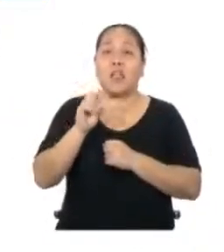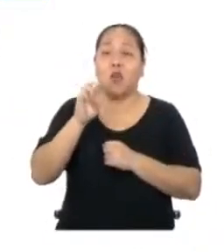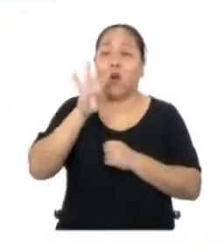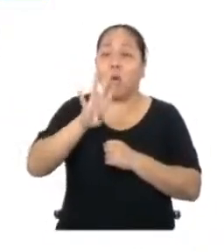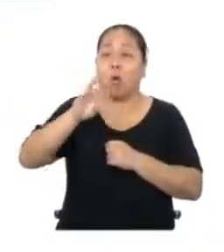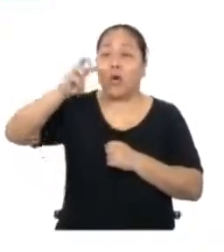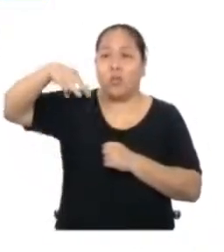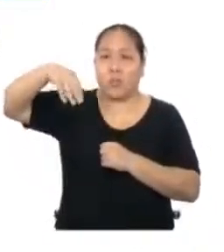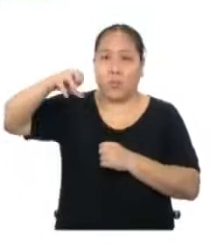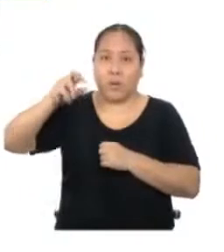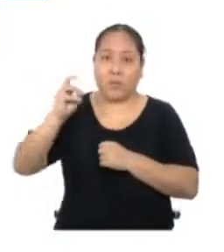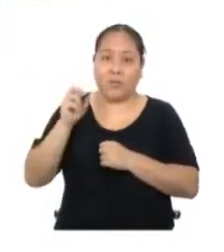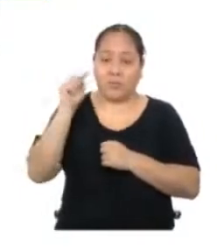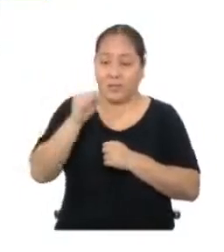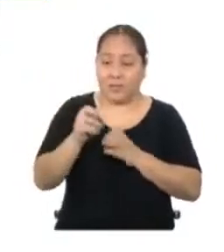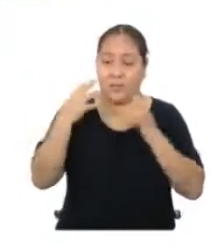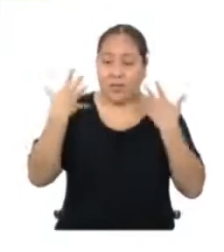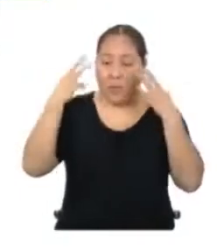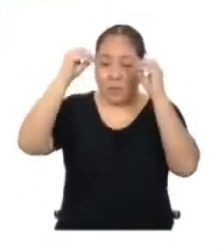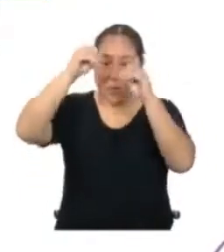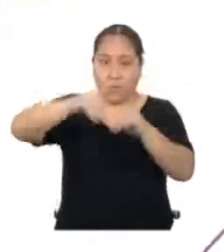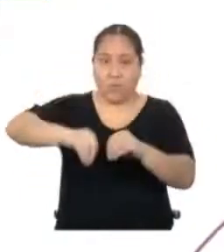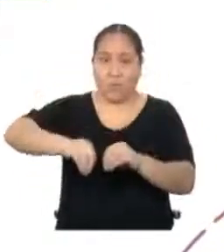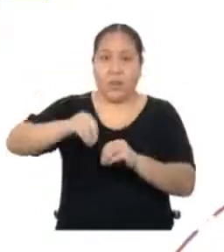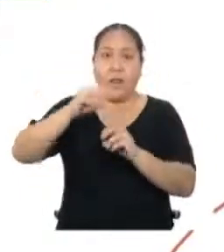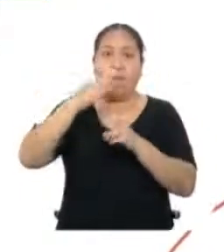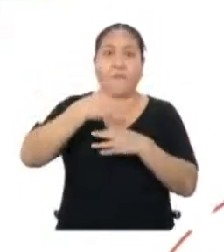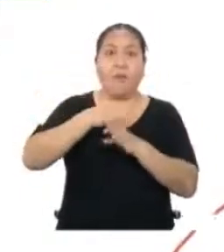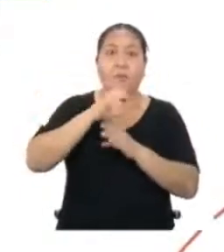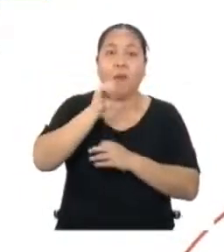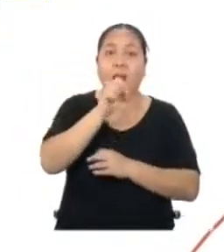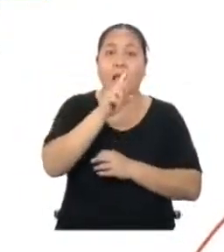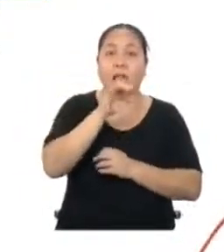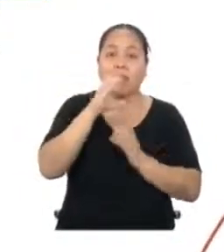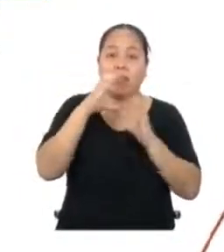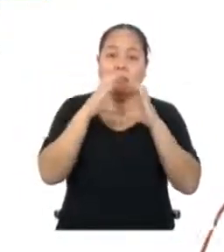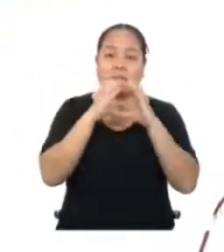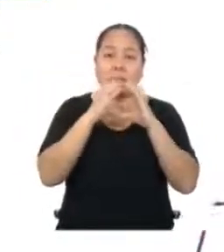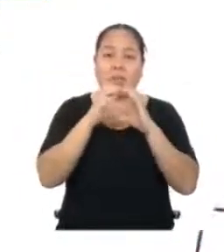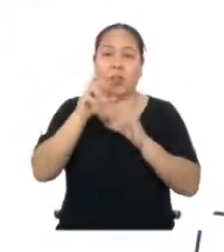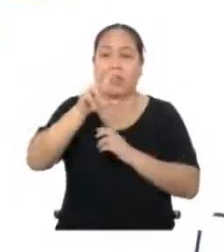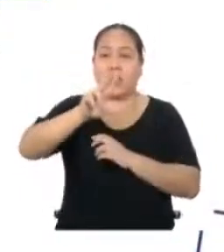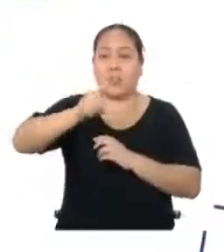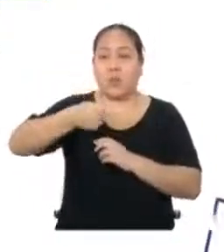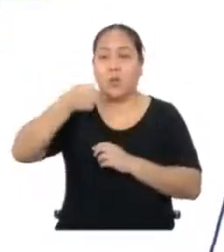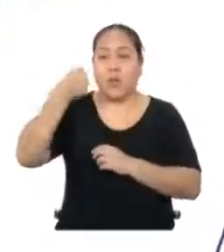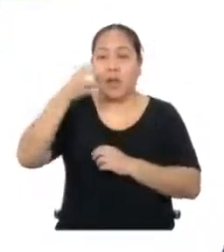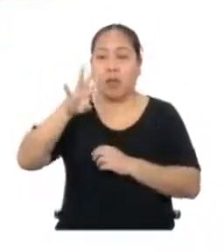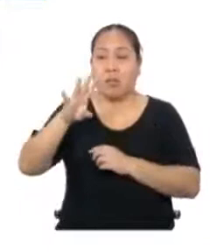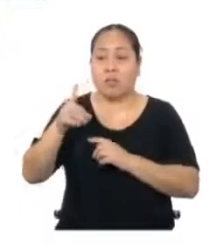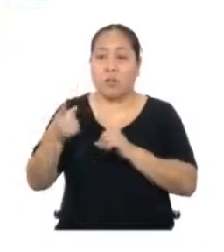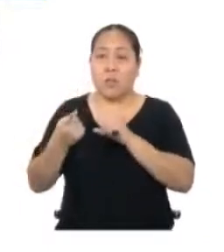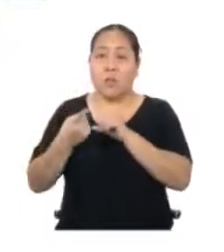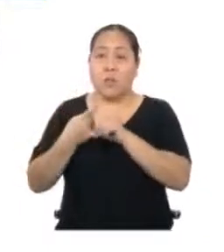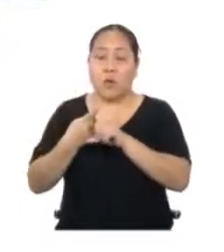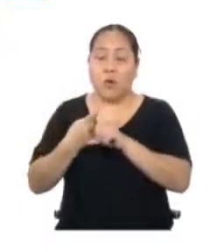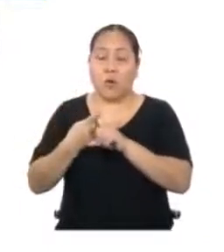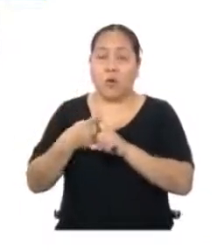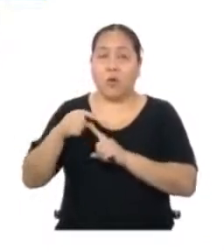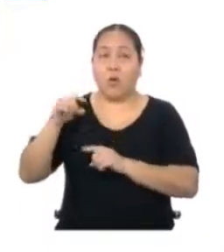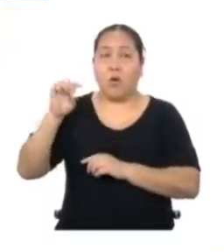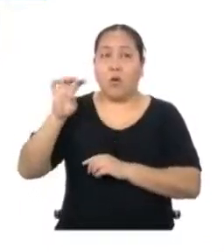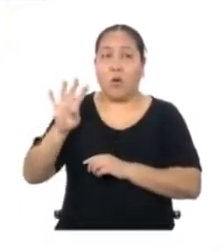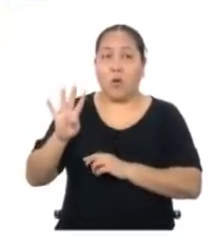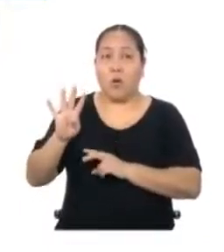metros Con esto ya podemos aplicar la fórmula del área del círculo Multiplicando 3,14 por el cuadrado de 4, que es